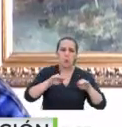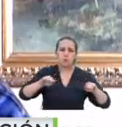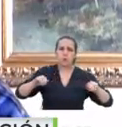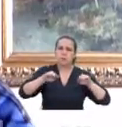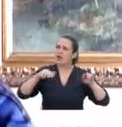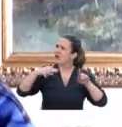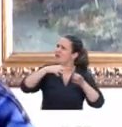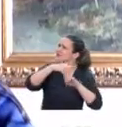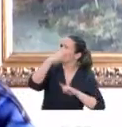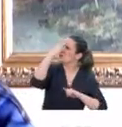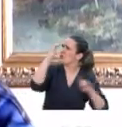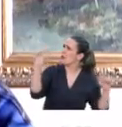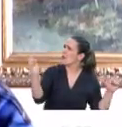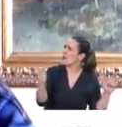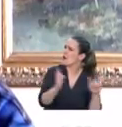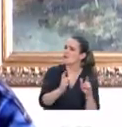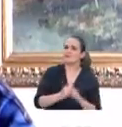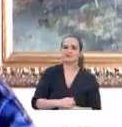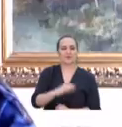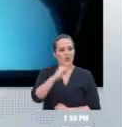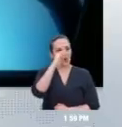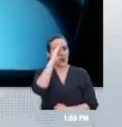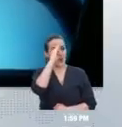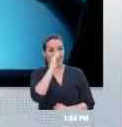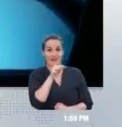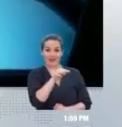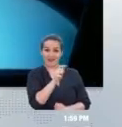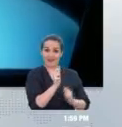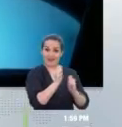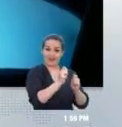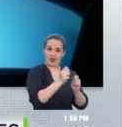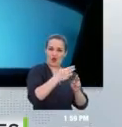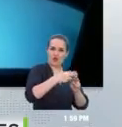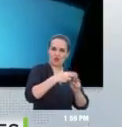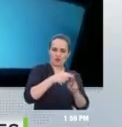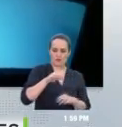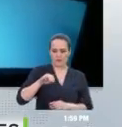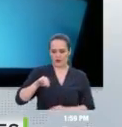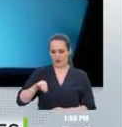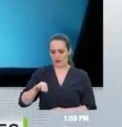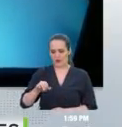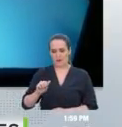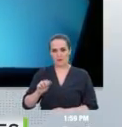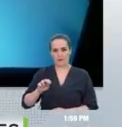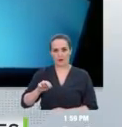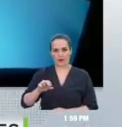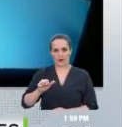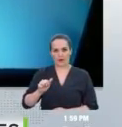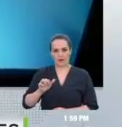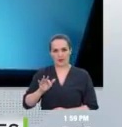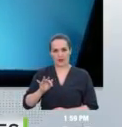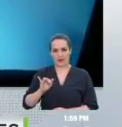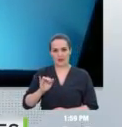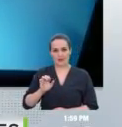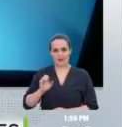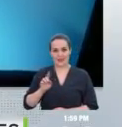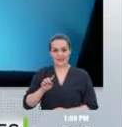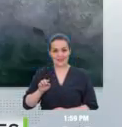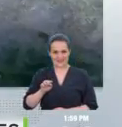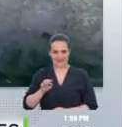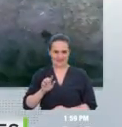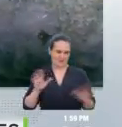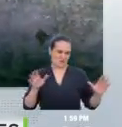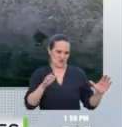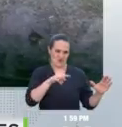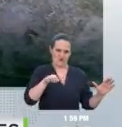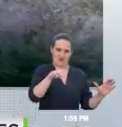Hola Harriet, los manatíes son importantes porque son una especie que ayuda a mantener los ecosistemas acuáticos, porque con